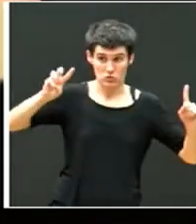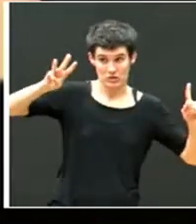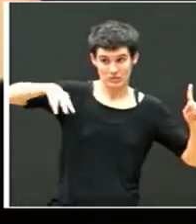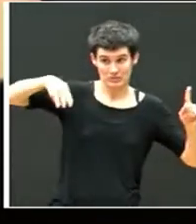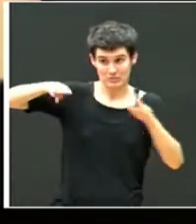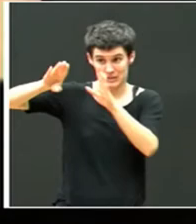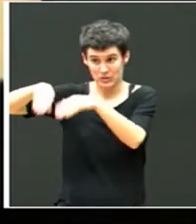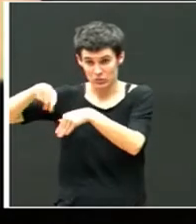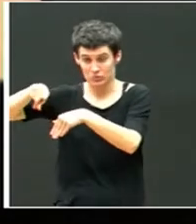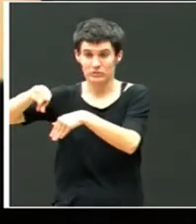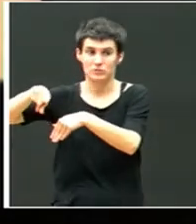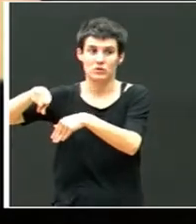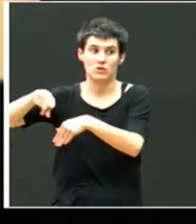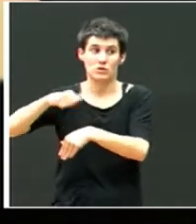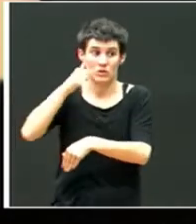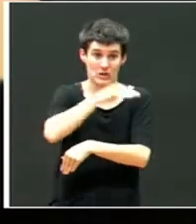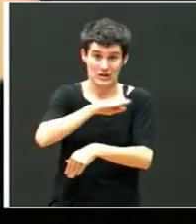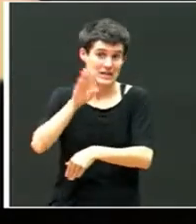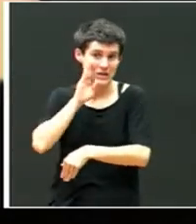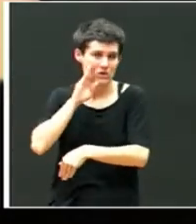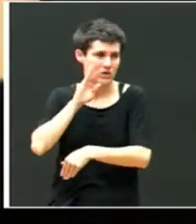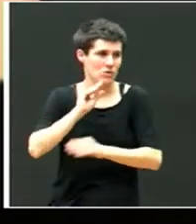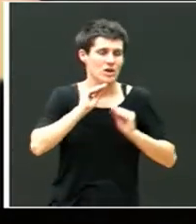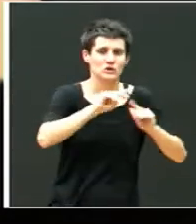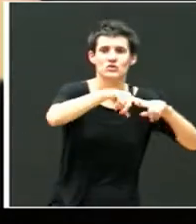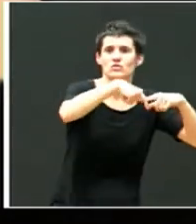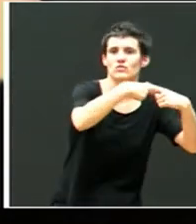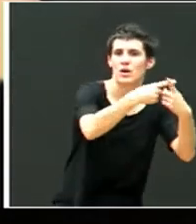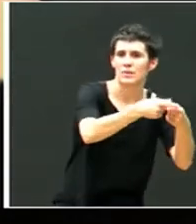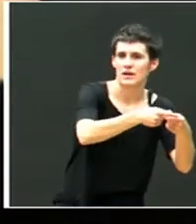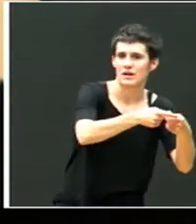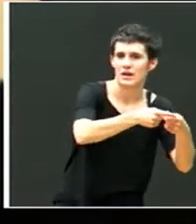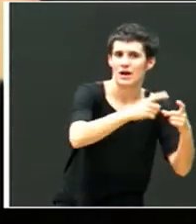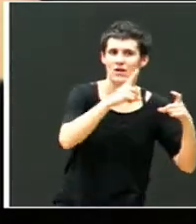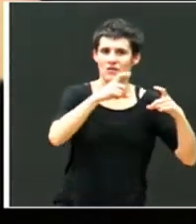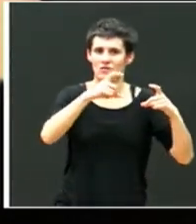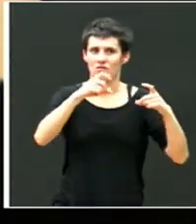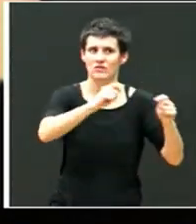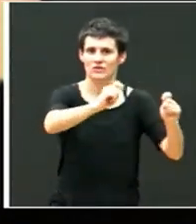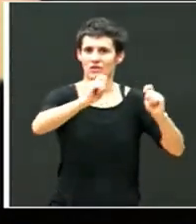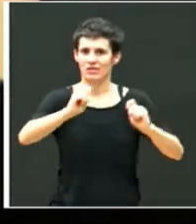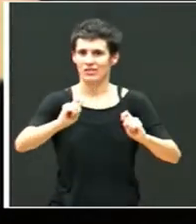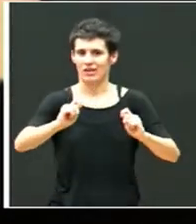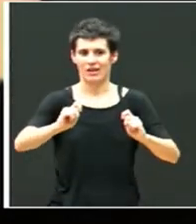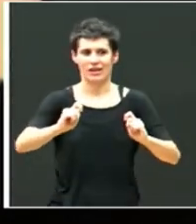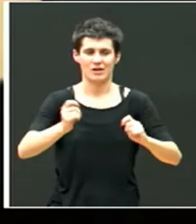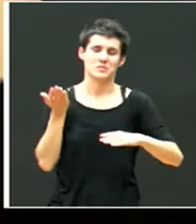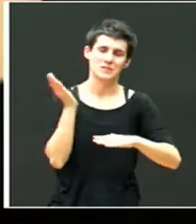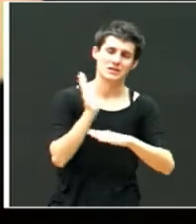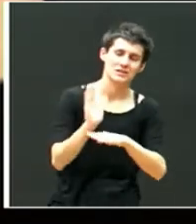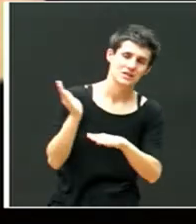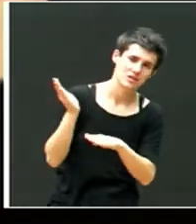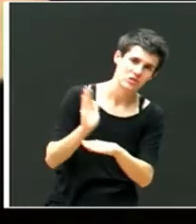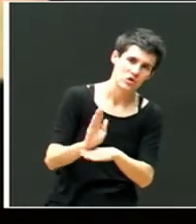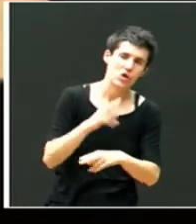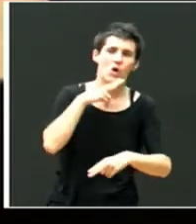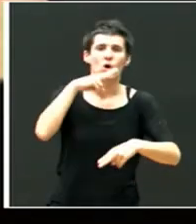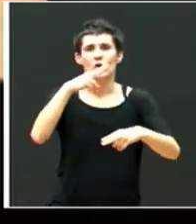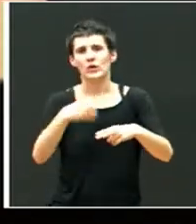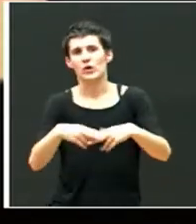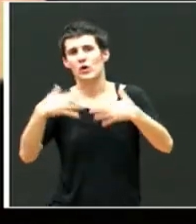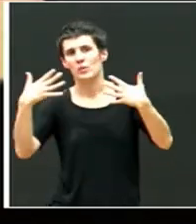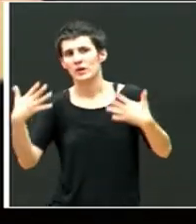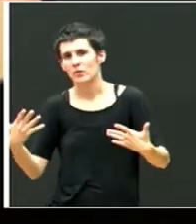trajo a su familia, a toda su familia, en fotos. Y nos los presentó, nos dijo cada uno los